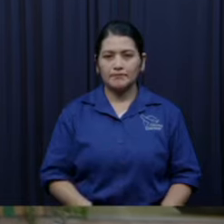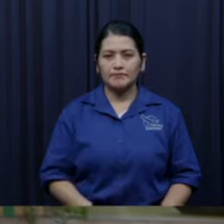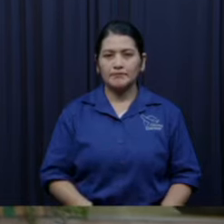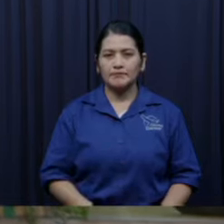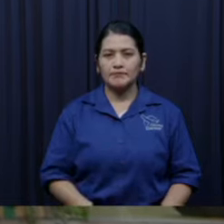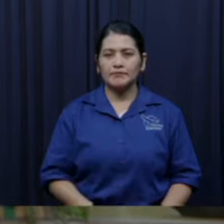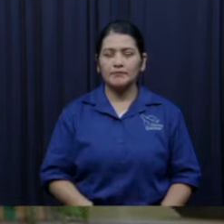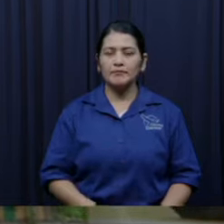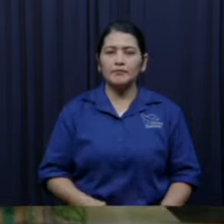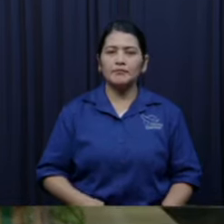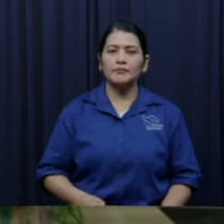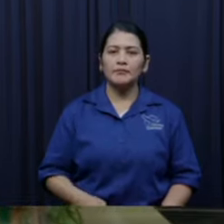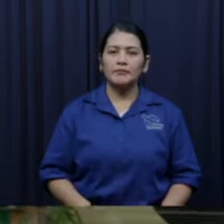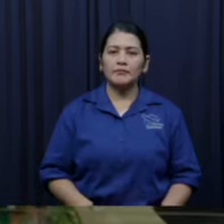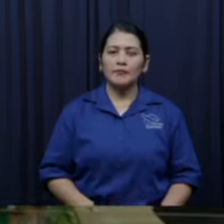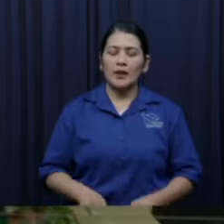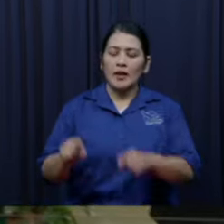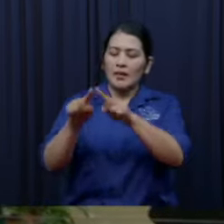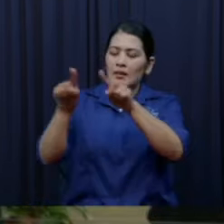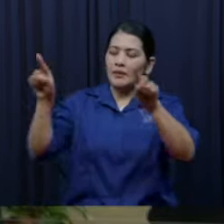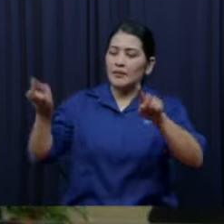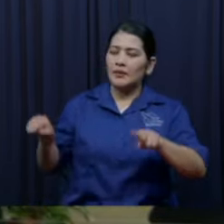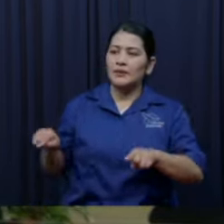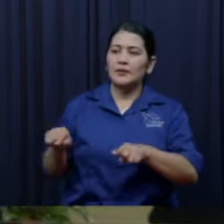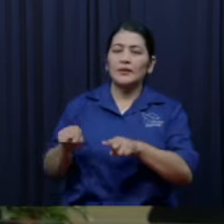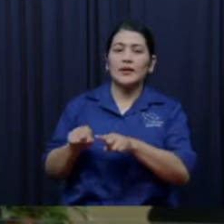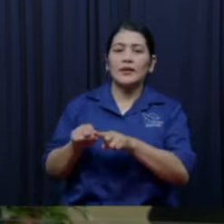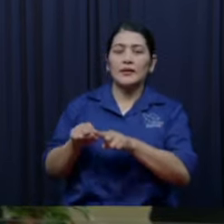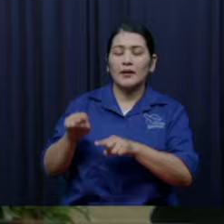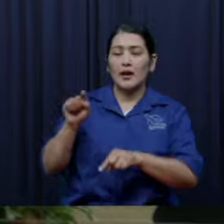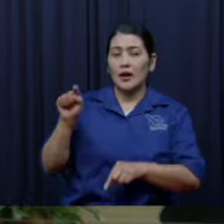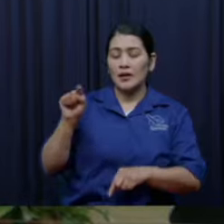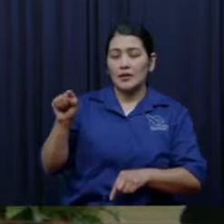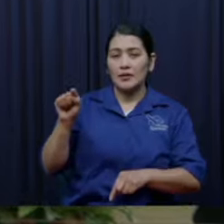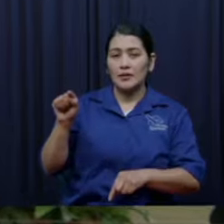No sé si, como lo desconecté, entonces, ahí está.